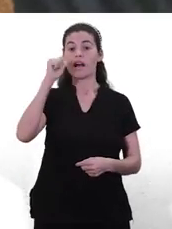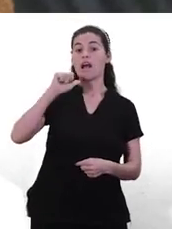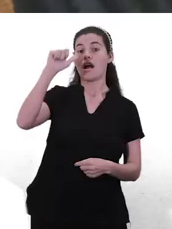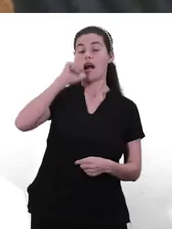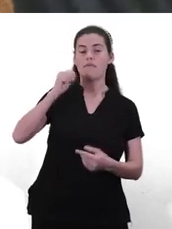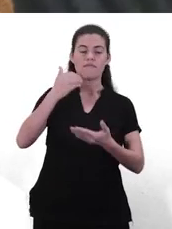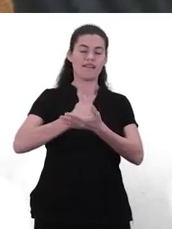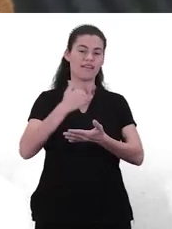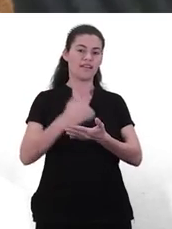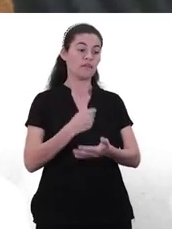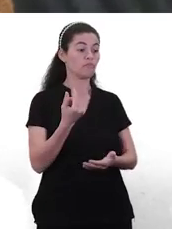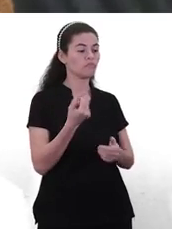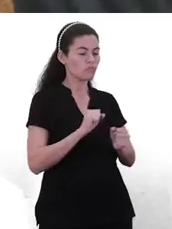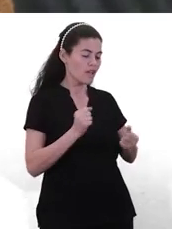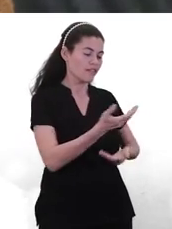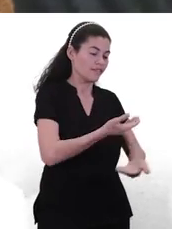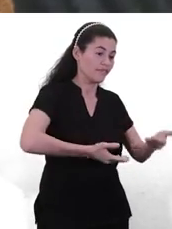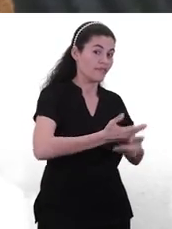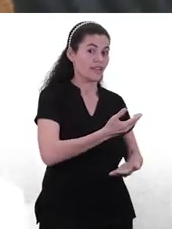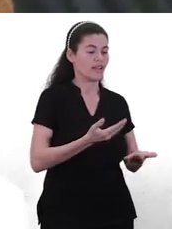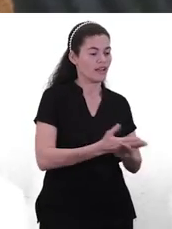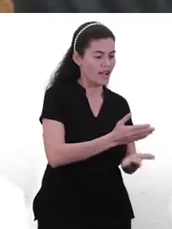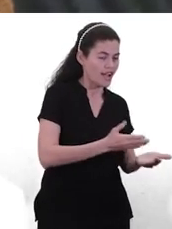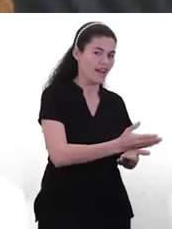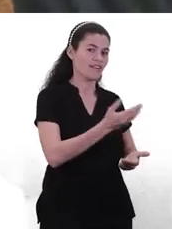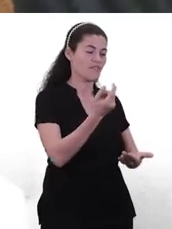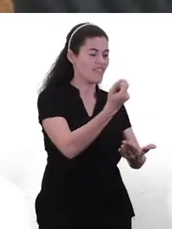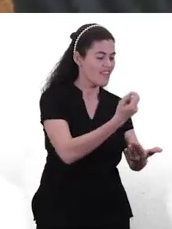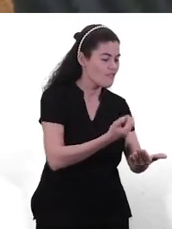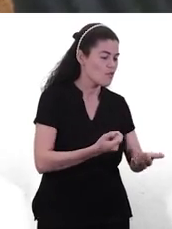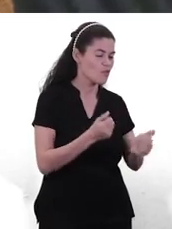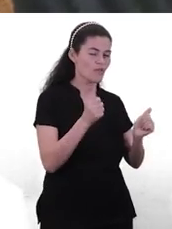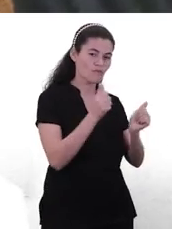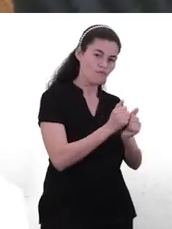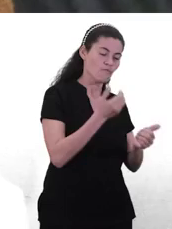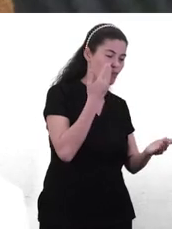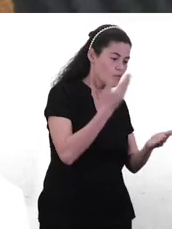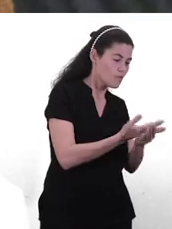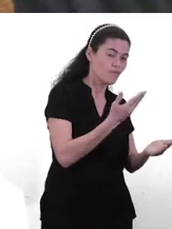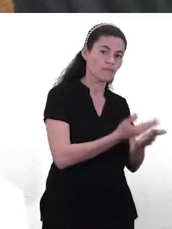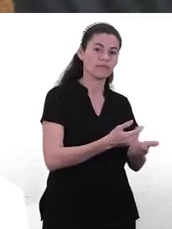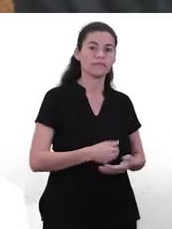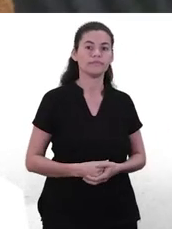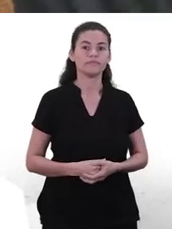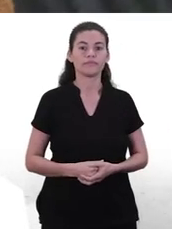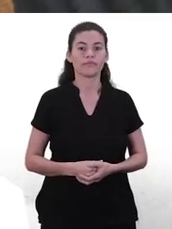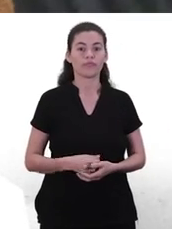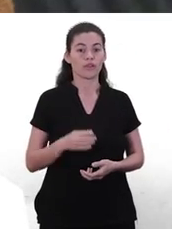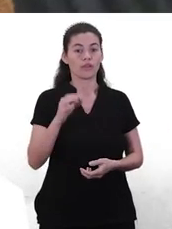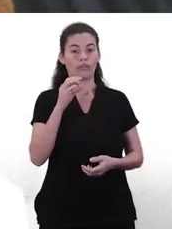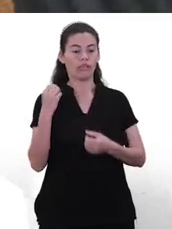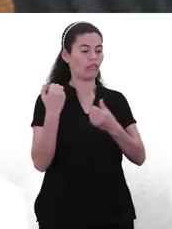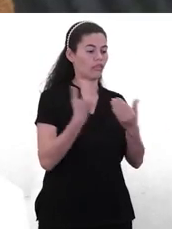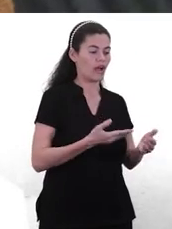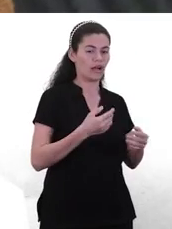hasta podemos hacerle dibujitos, entonces, pero le ofrecemos agua, estamos ahí y hablamos de eso, ¿verdad? No poner cosas que le van a